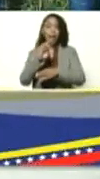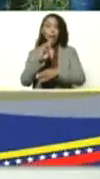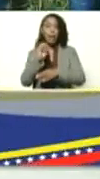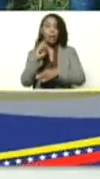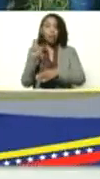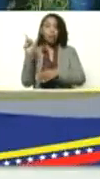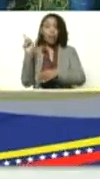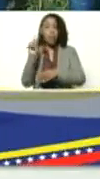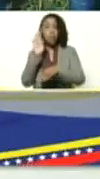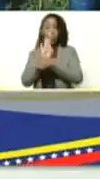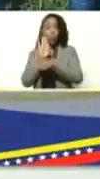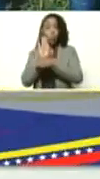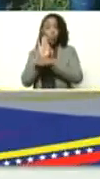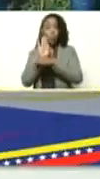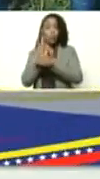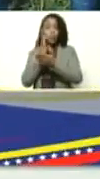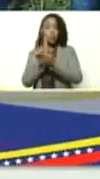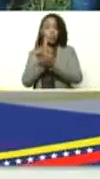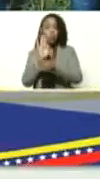Ernesto Luna se cuide